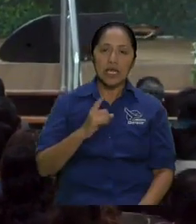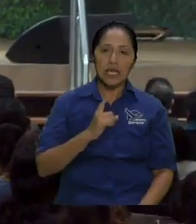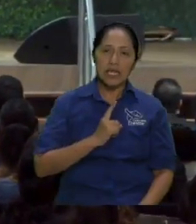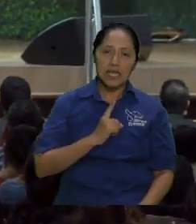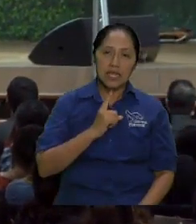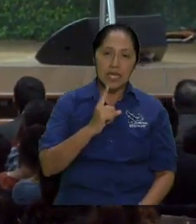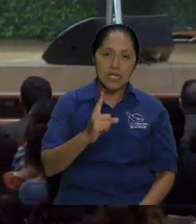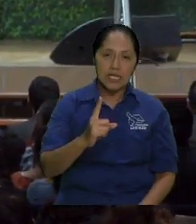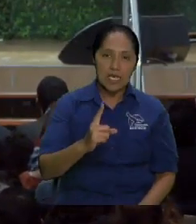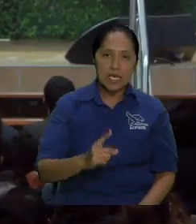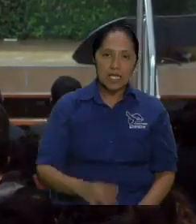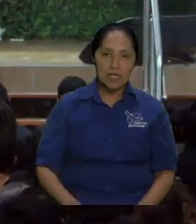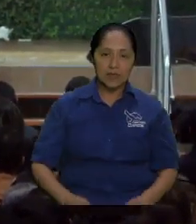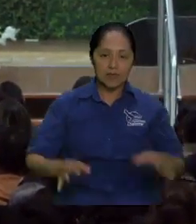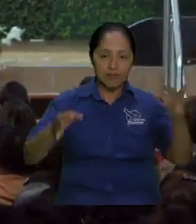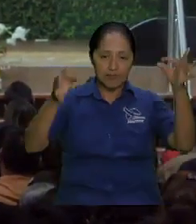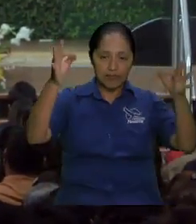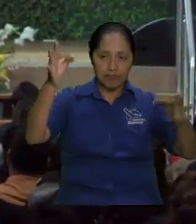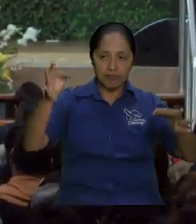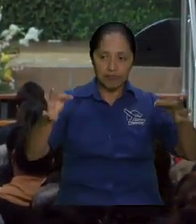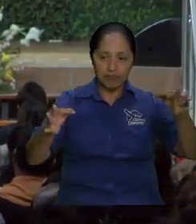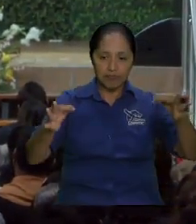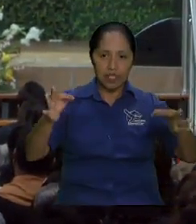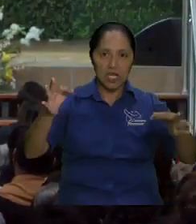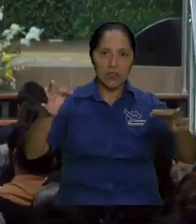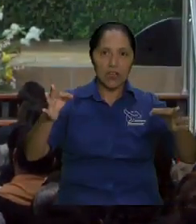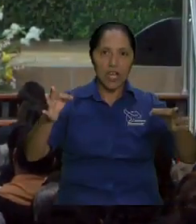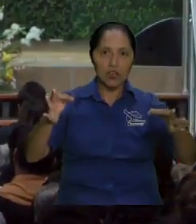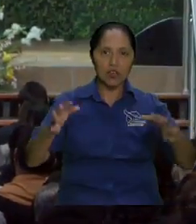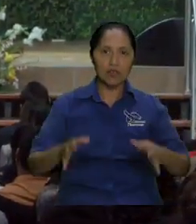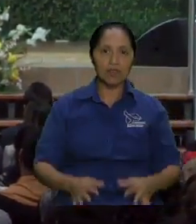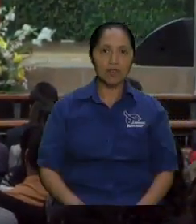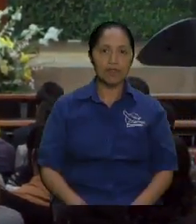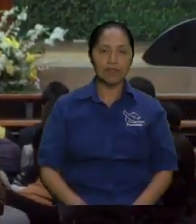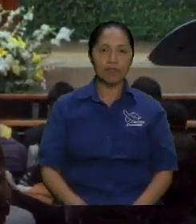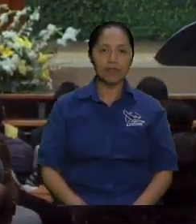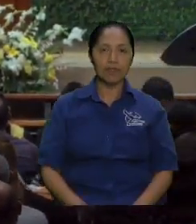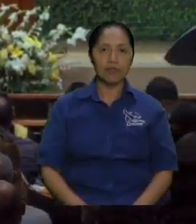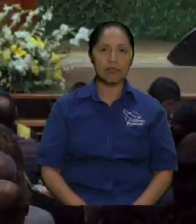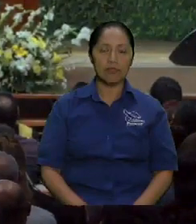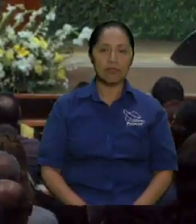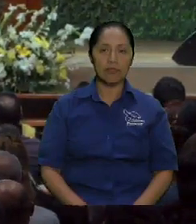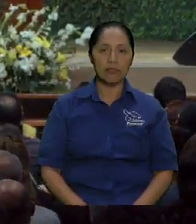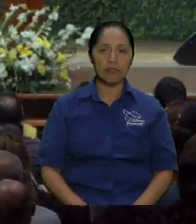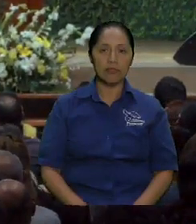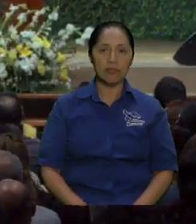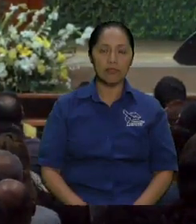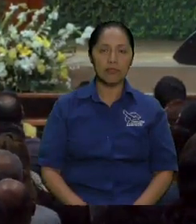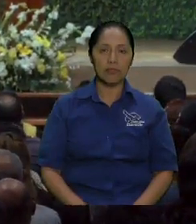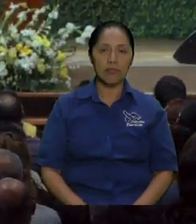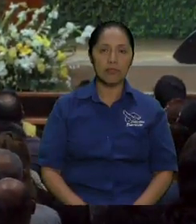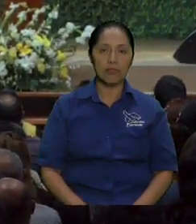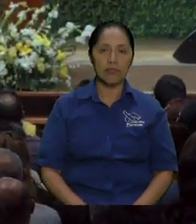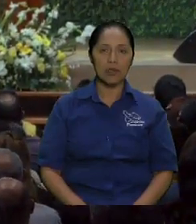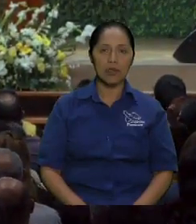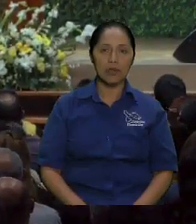porque hay muchos niños entonces hicimos una actividad la Santa Cena